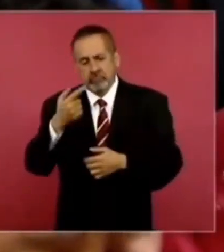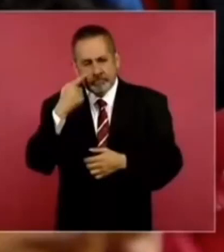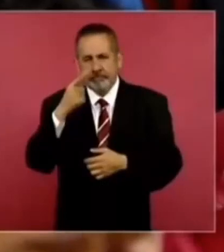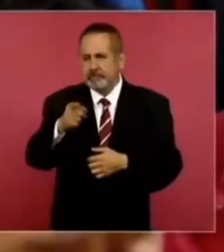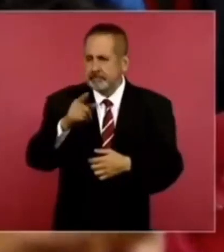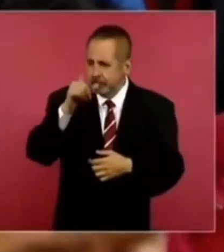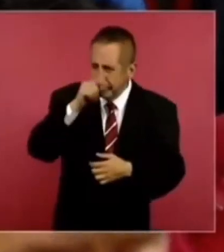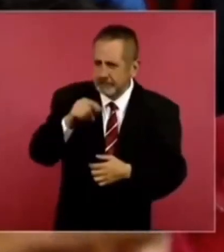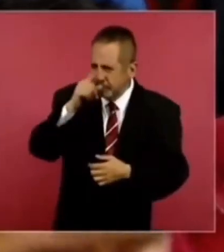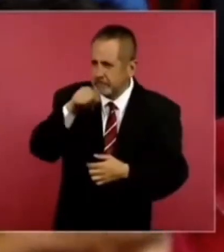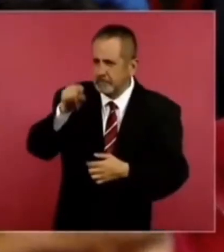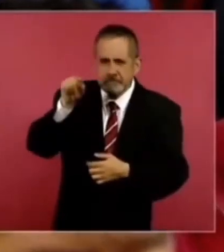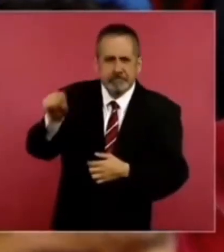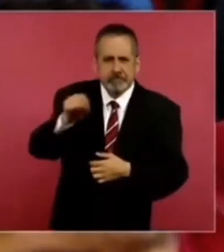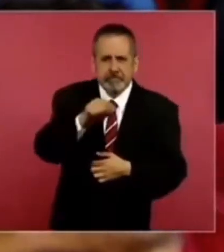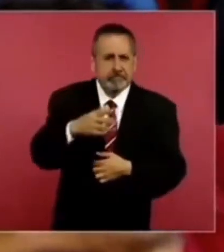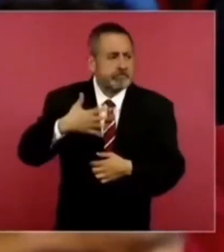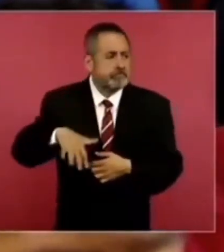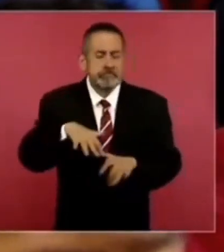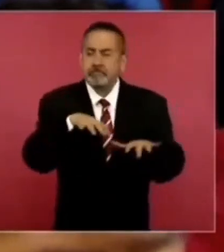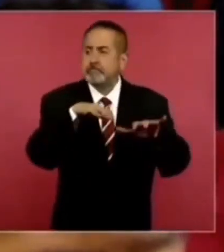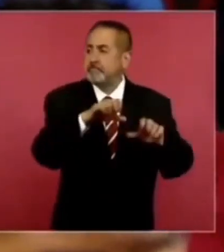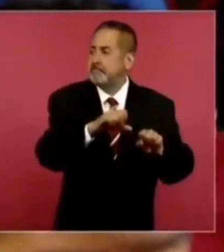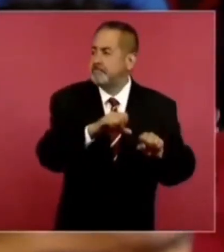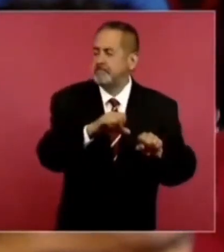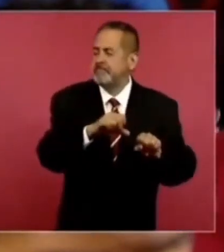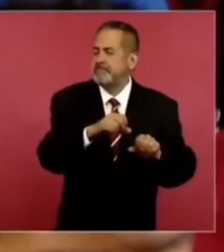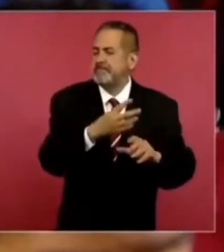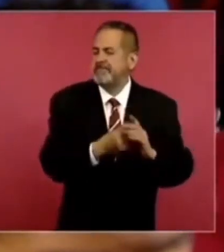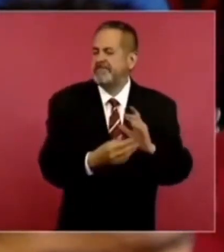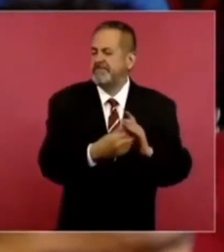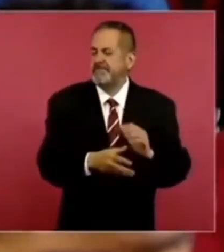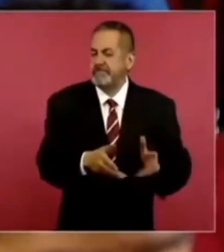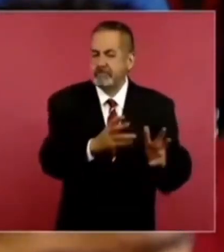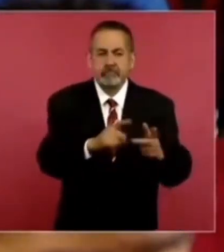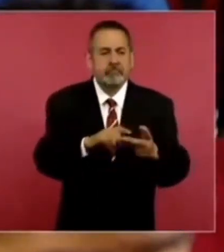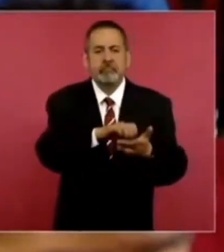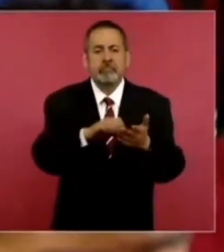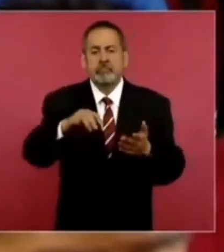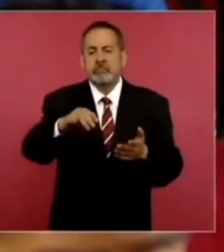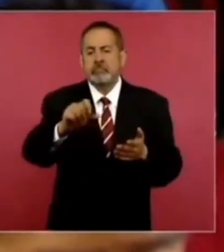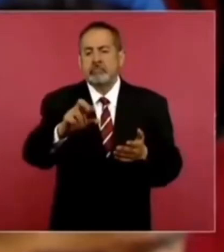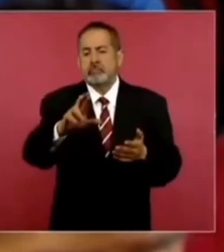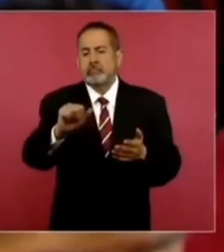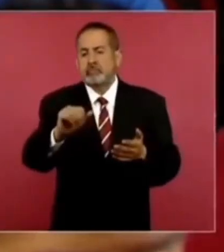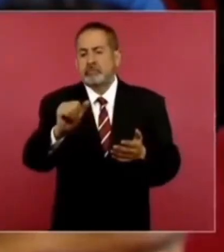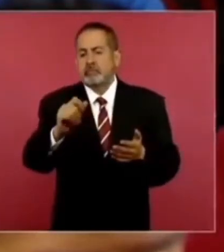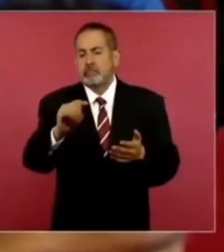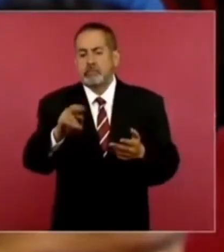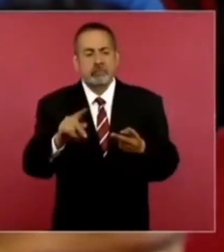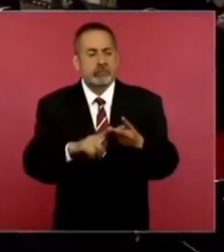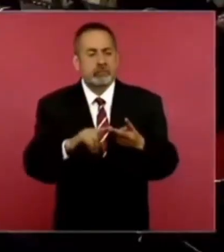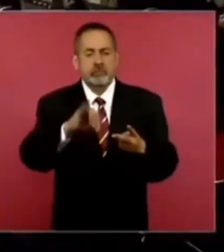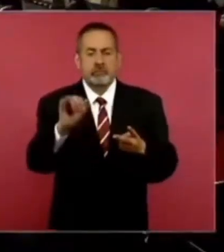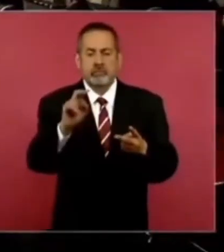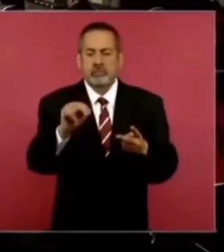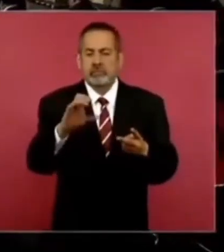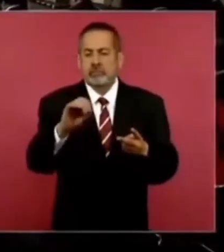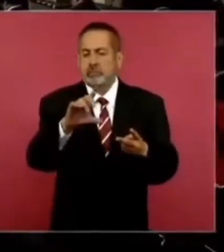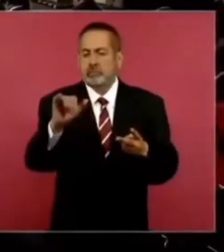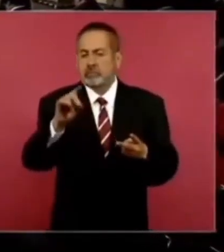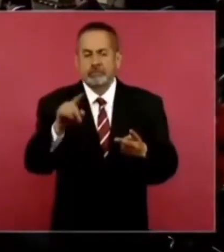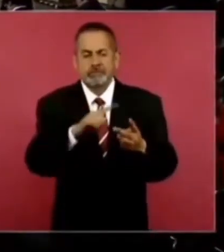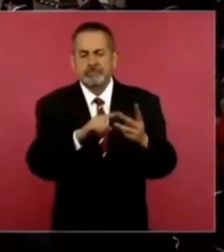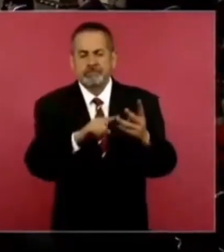fallas en el sistema de persecución de delitos, como el caso de Mario Aburto y Juan Collado, entre otros. Le han